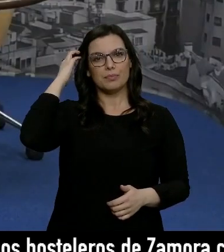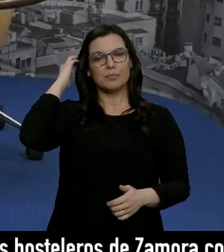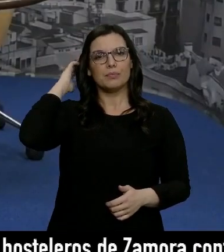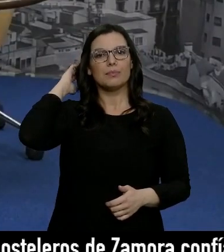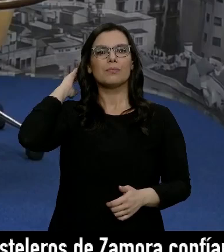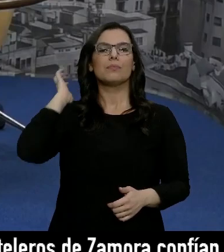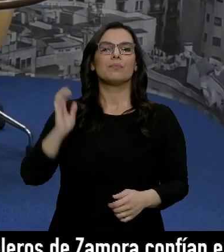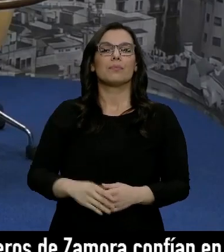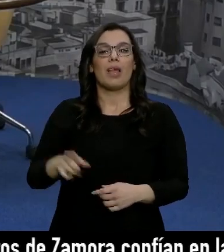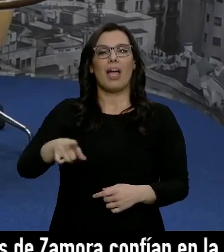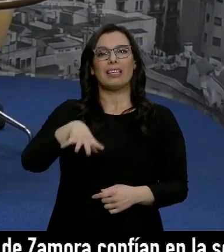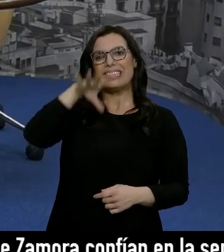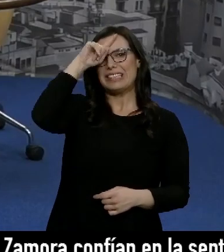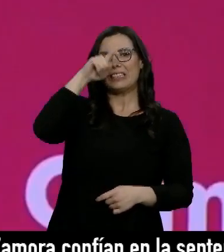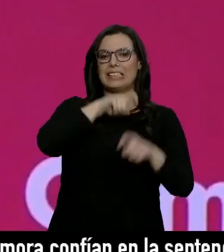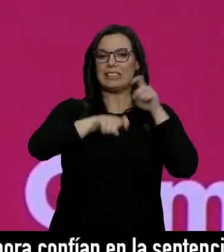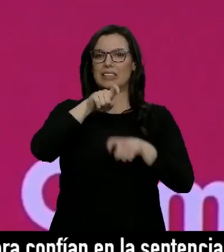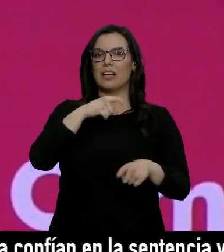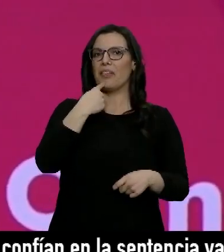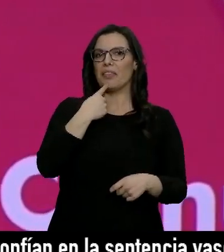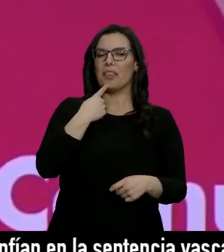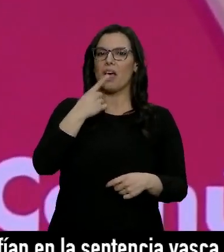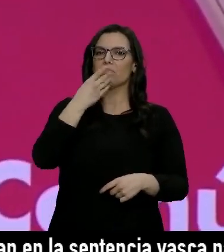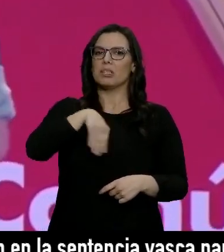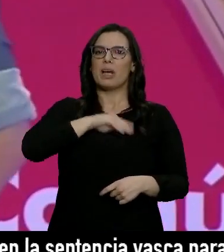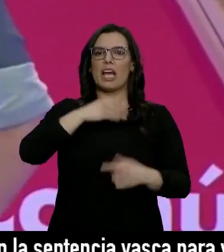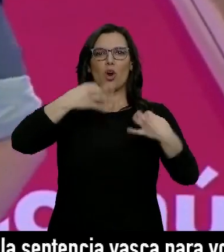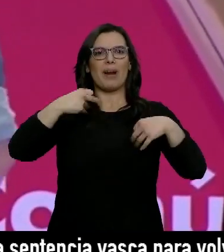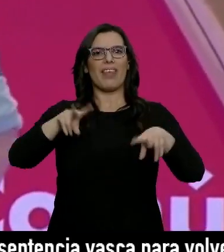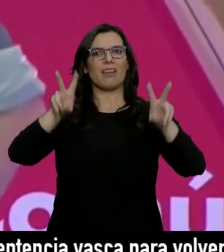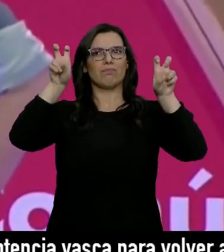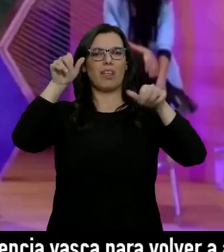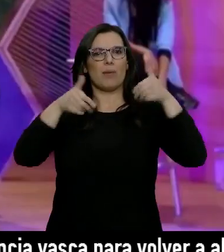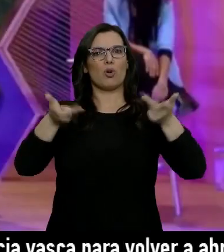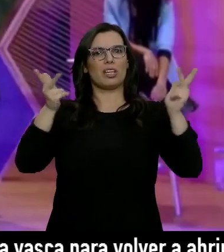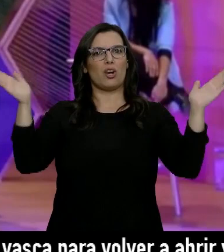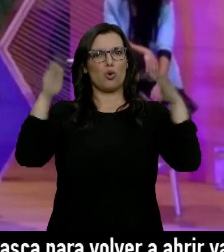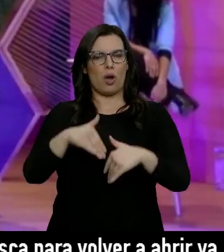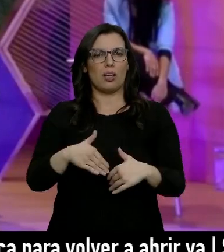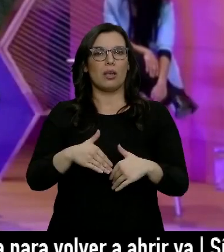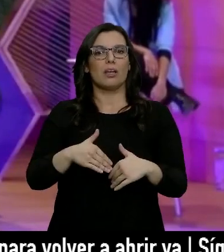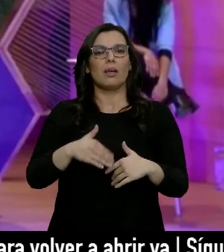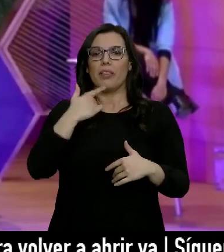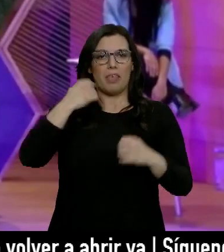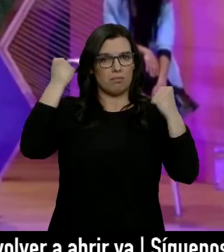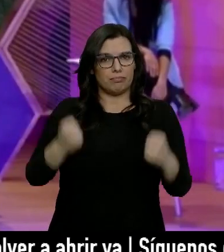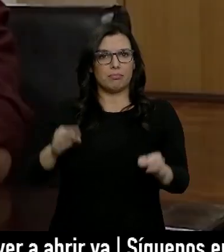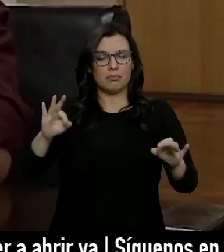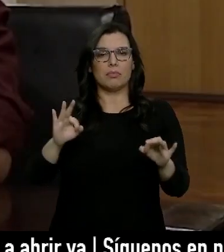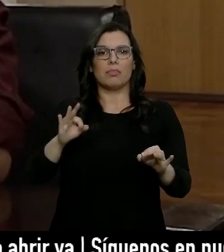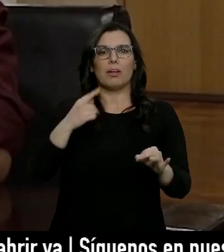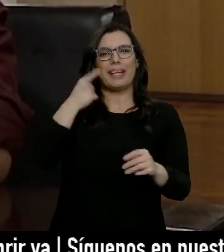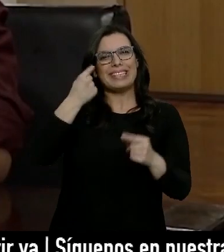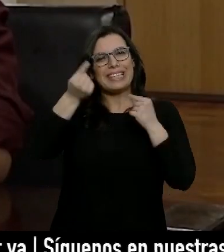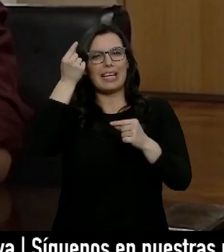No se retracta de sus palabras de que en España no hay normalidad democrática. Aunque esta vez no menta a los condenados por el proceso e introduce un matiz.